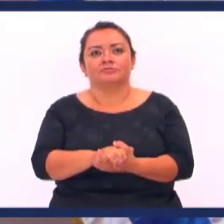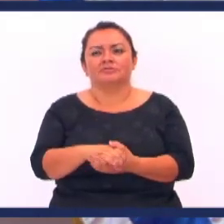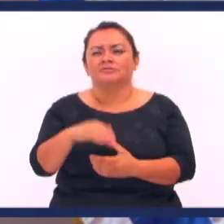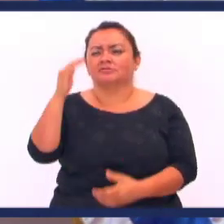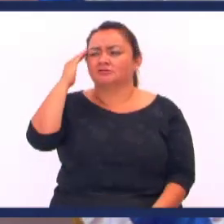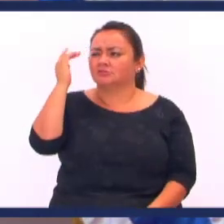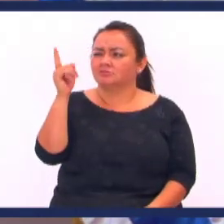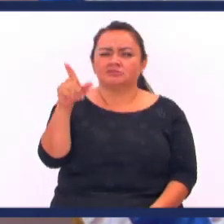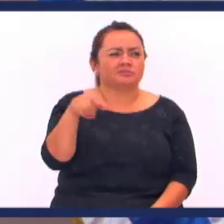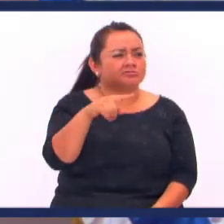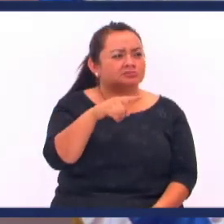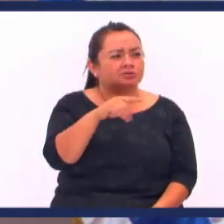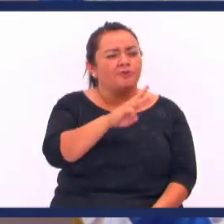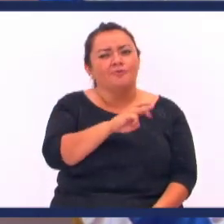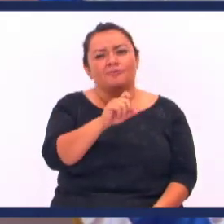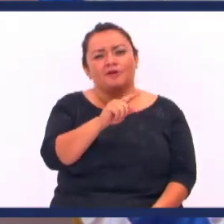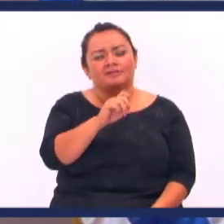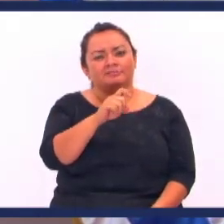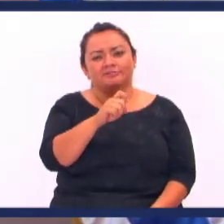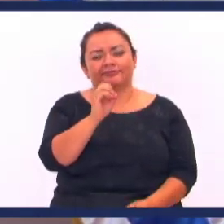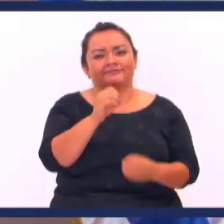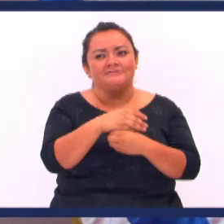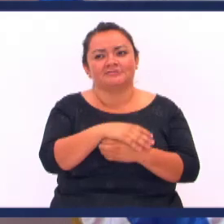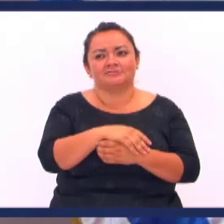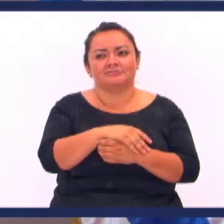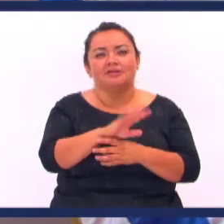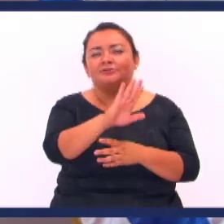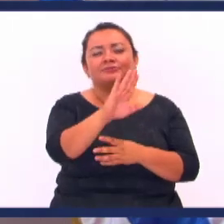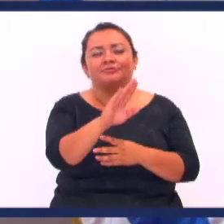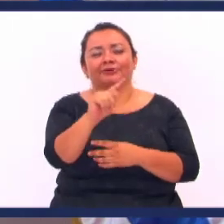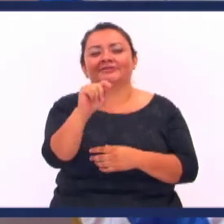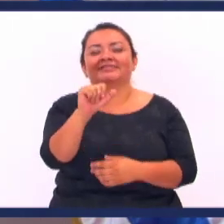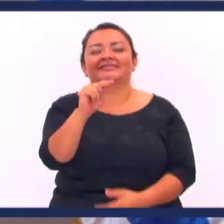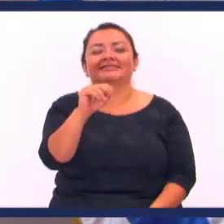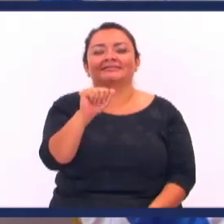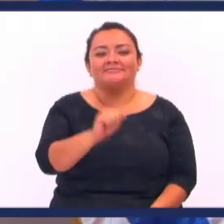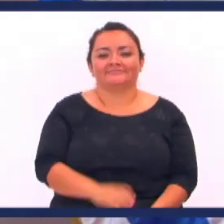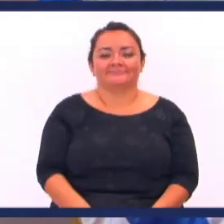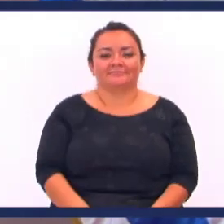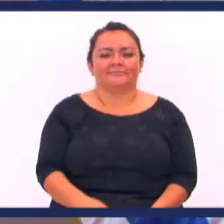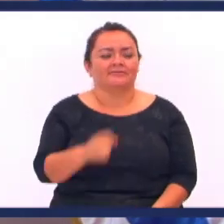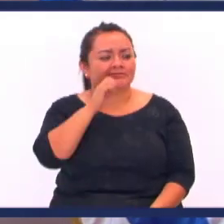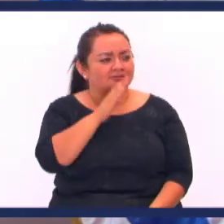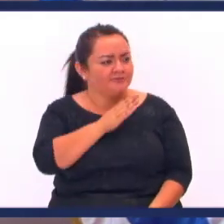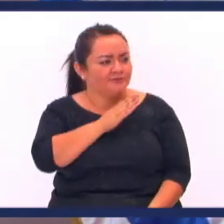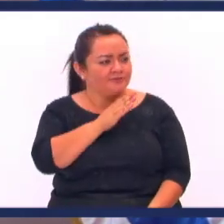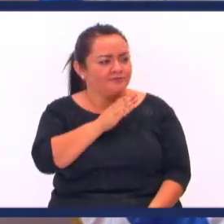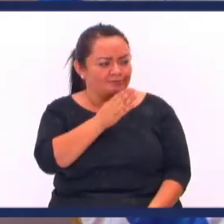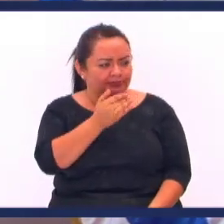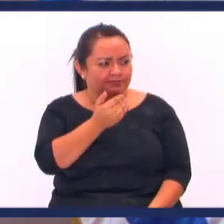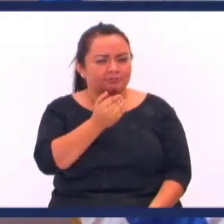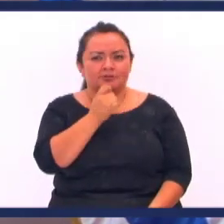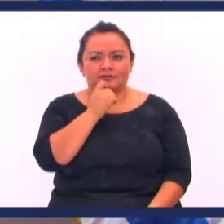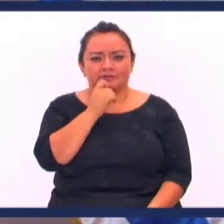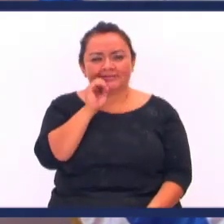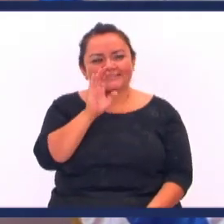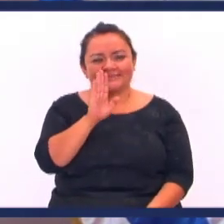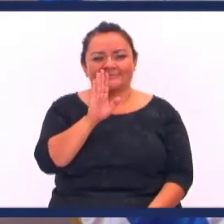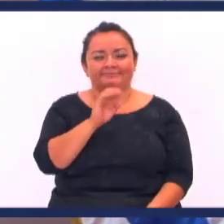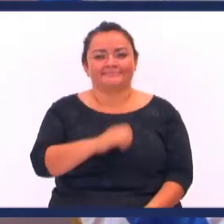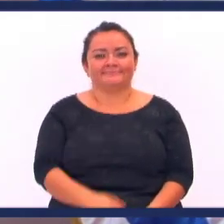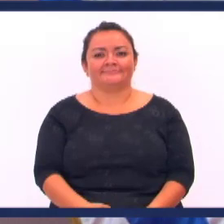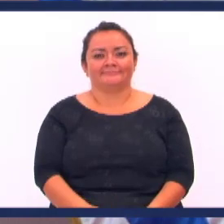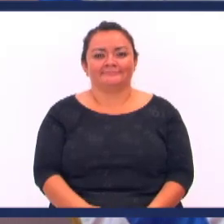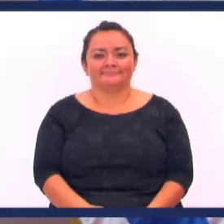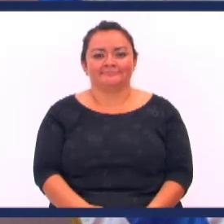el pastor Jorge No me acuerdo Que otro pastor Walter Creo que estaba en la oficina Ah no Tania estaba en la oficina Y le digo yo Ey amados Vengan para acá Les quiero decir algo